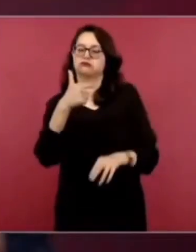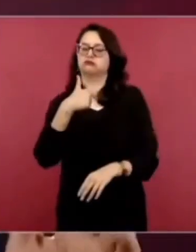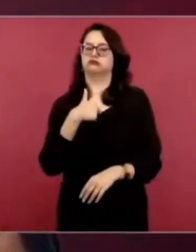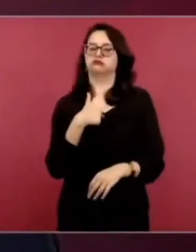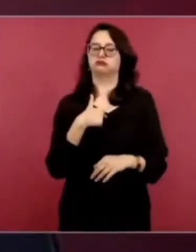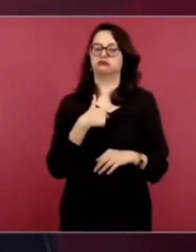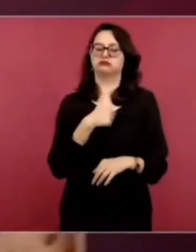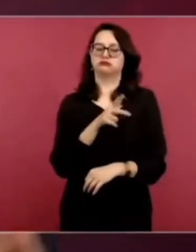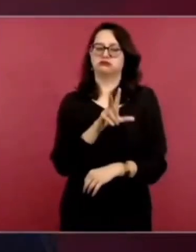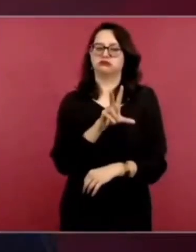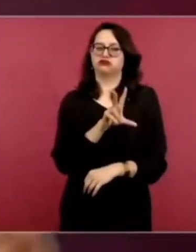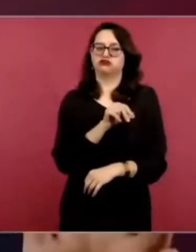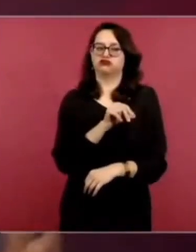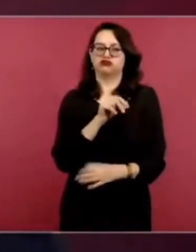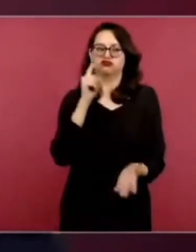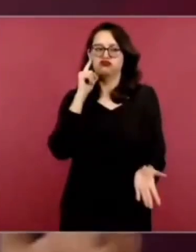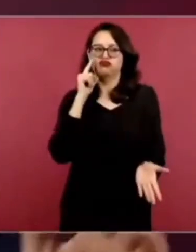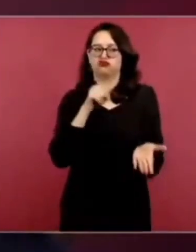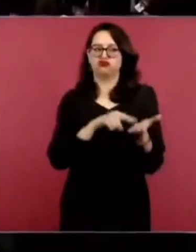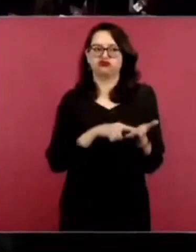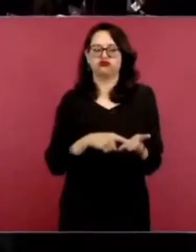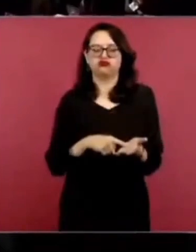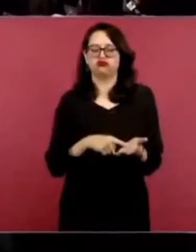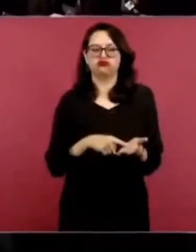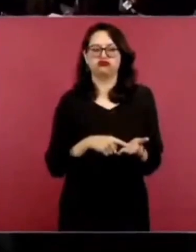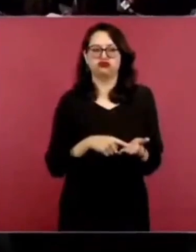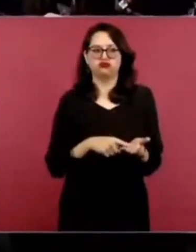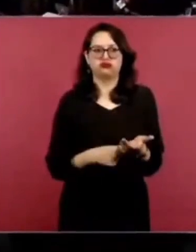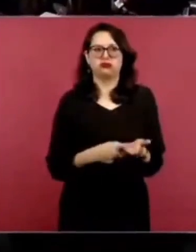así no se resuelven en las cosas.